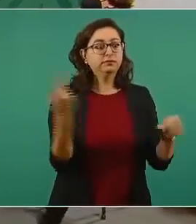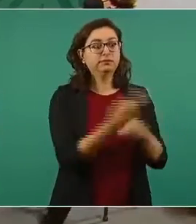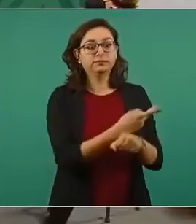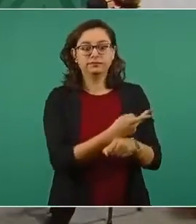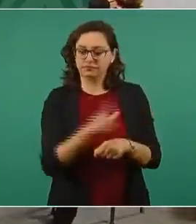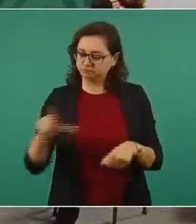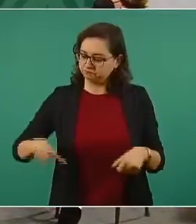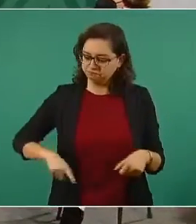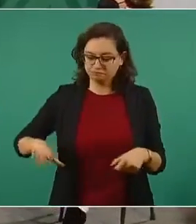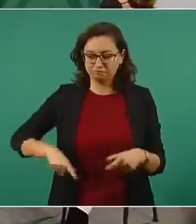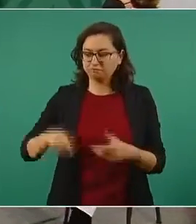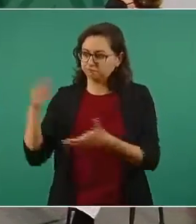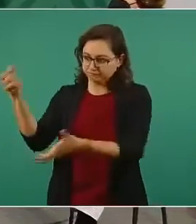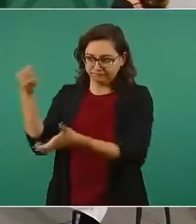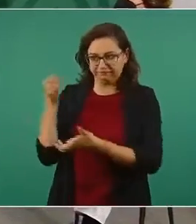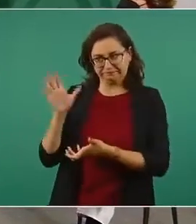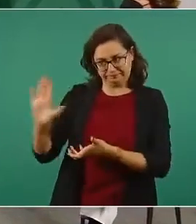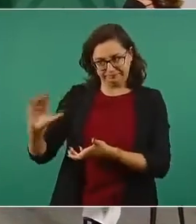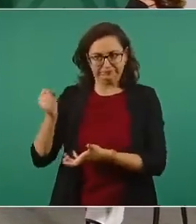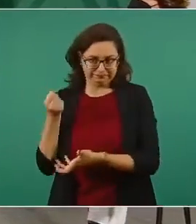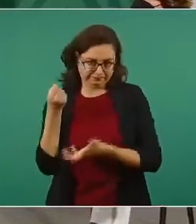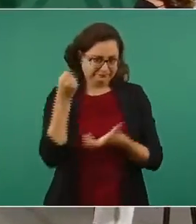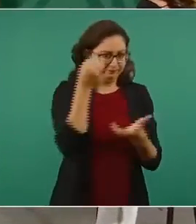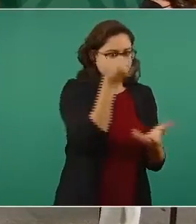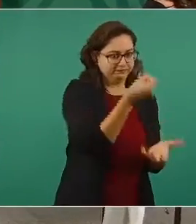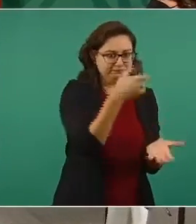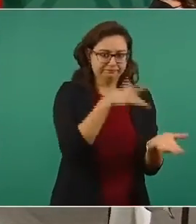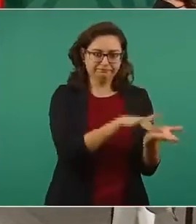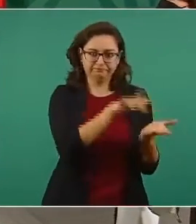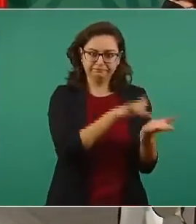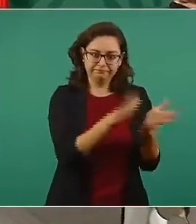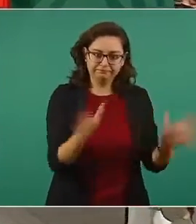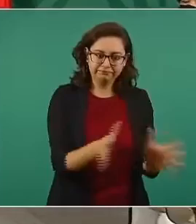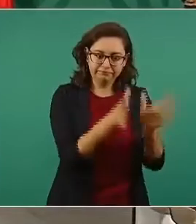rescatan. Con el presupuesto público.